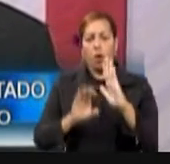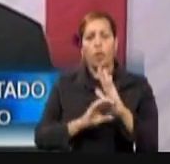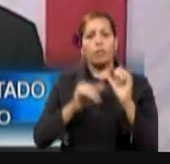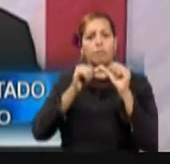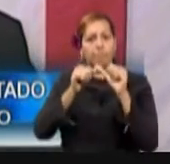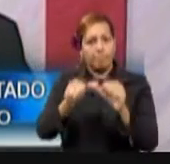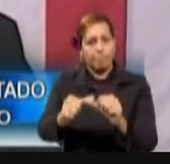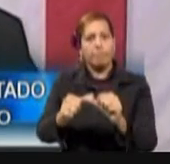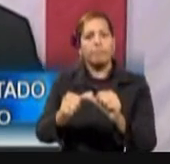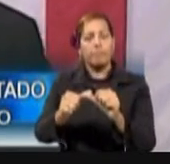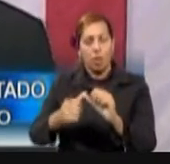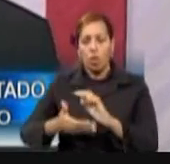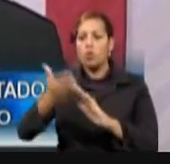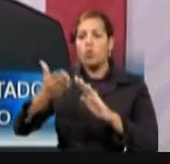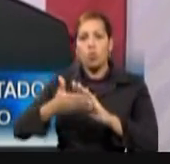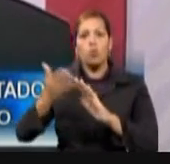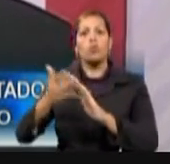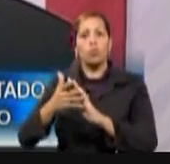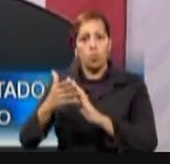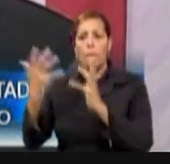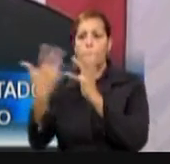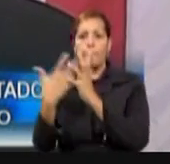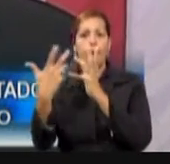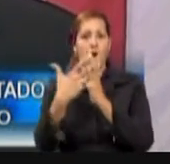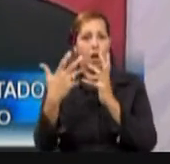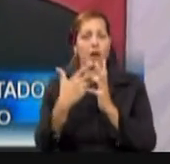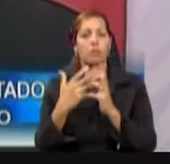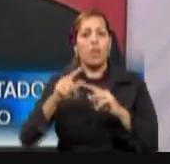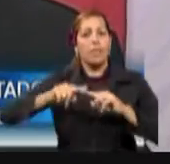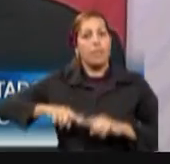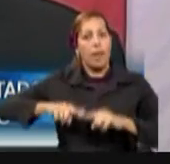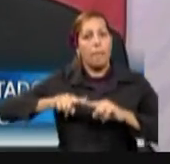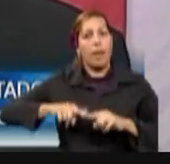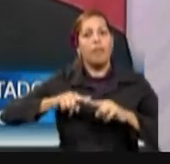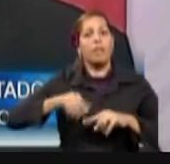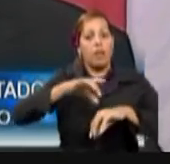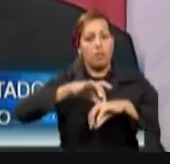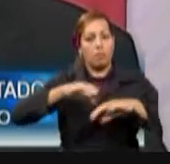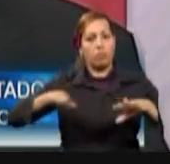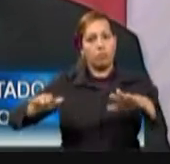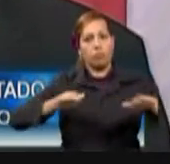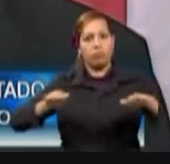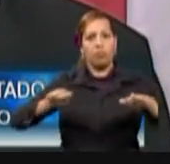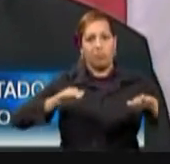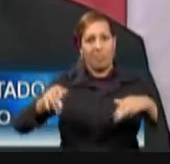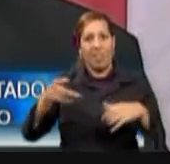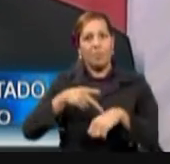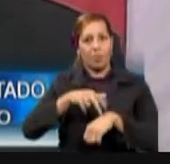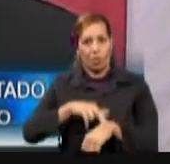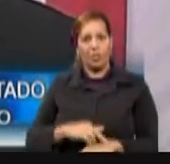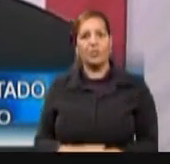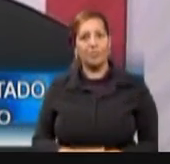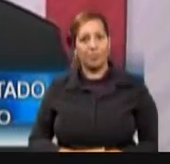mantenga al día y tome en consideración la vulnerabilidad sísmica de nuestra isla.